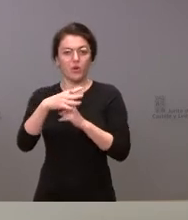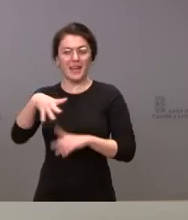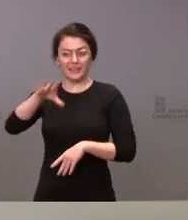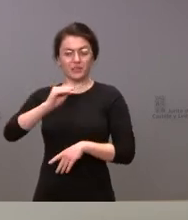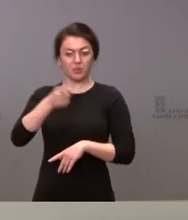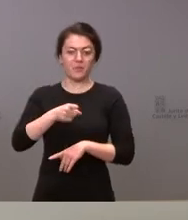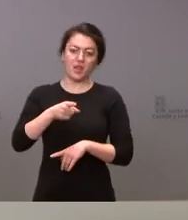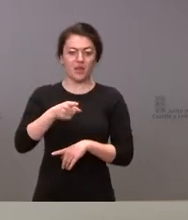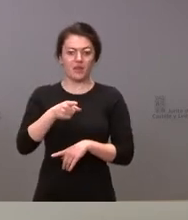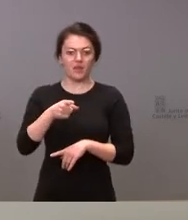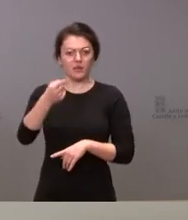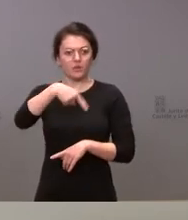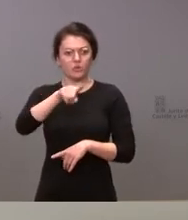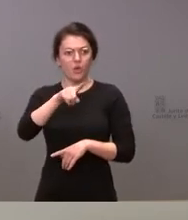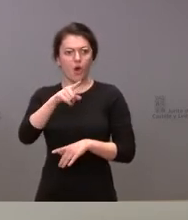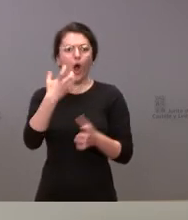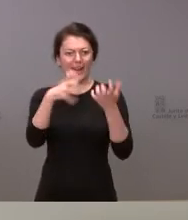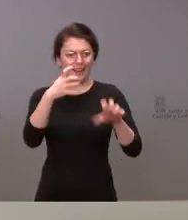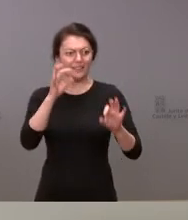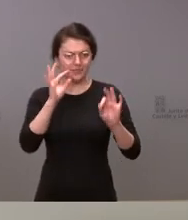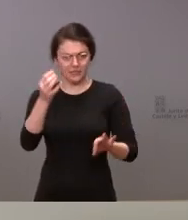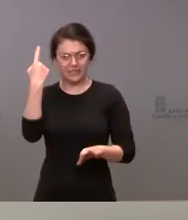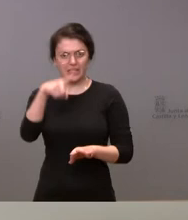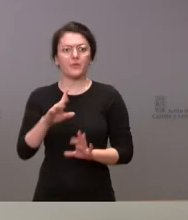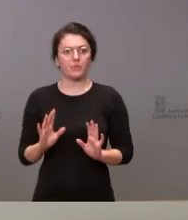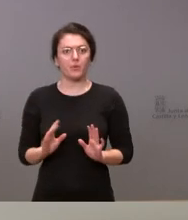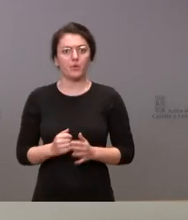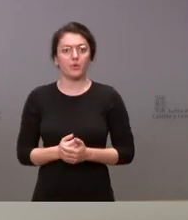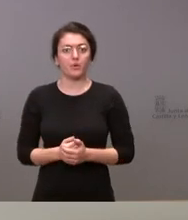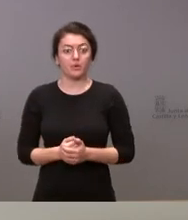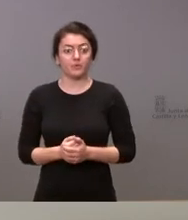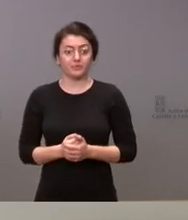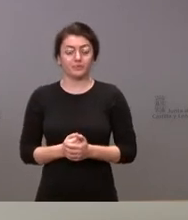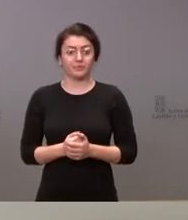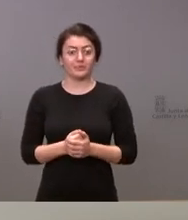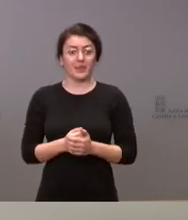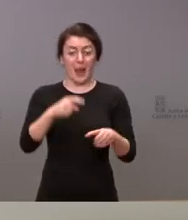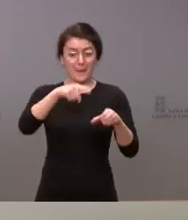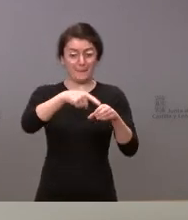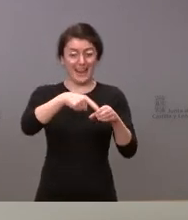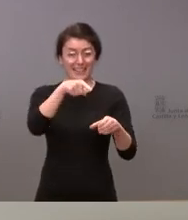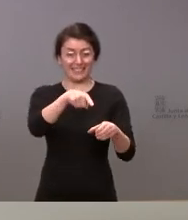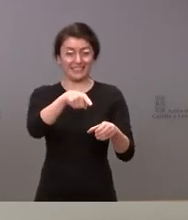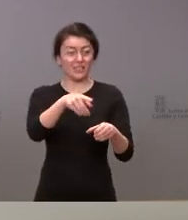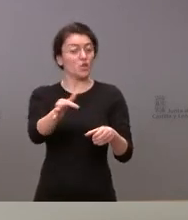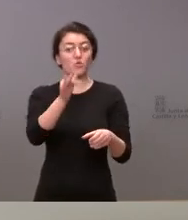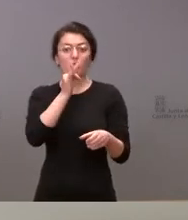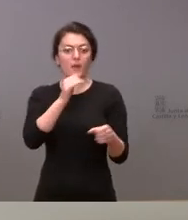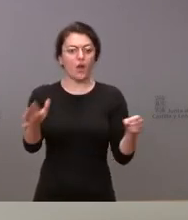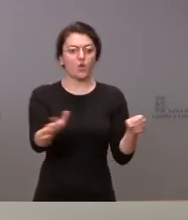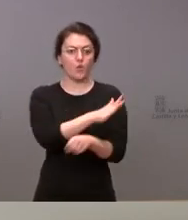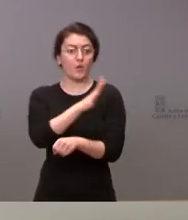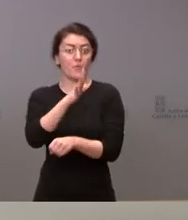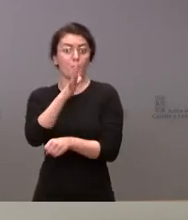las quejas que pueden manifestar. Un número más de lo que nos gustaría de esas plazas están sin cubrir como consecuencia de